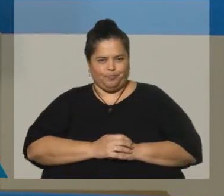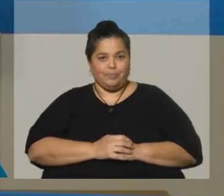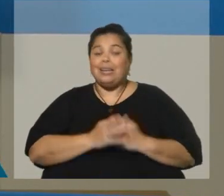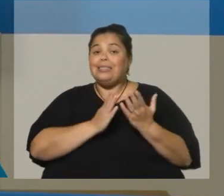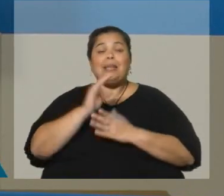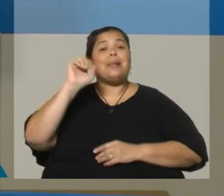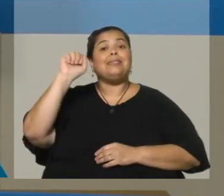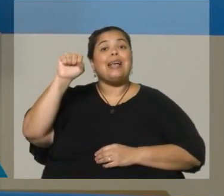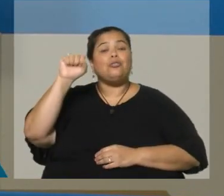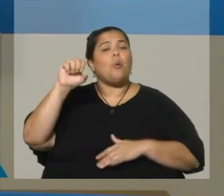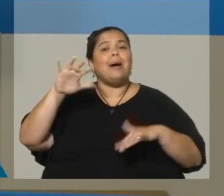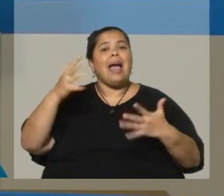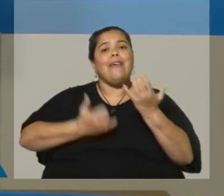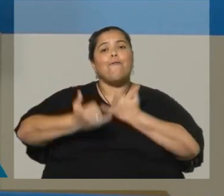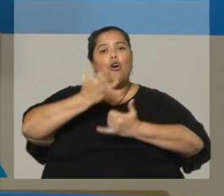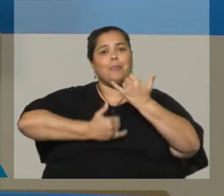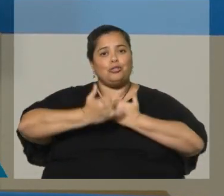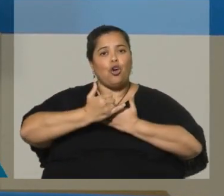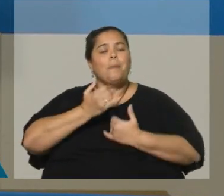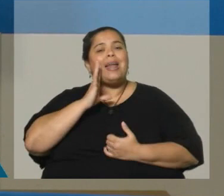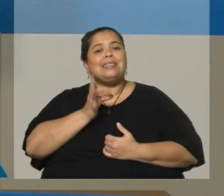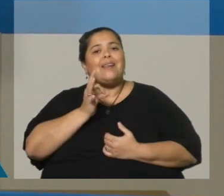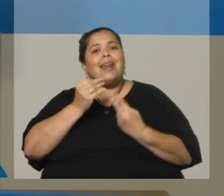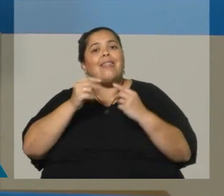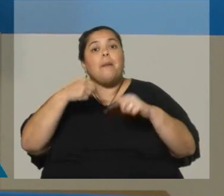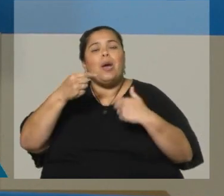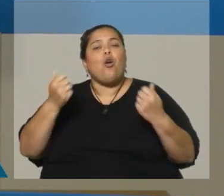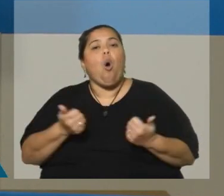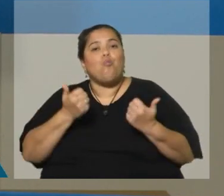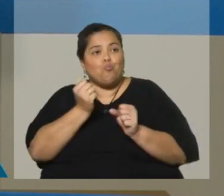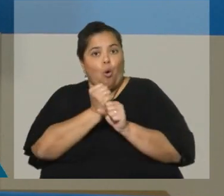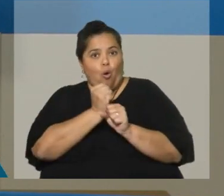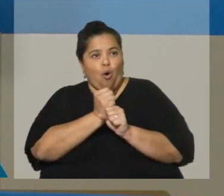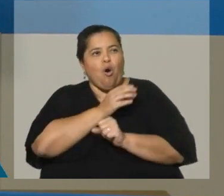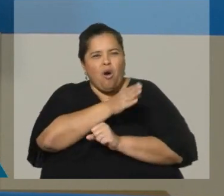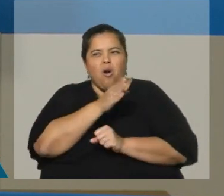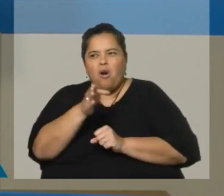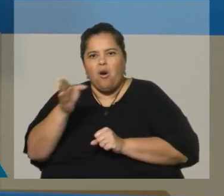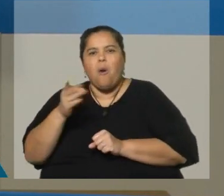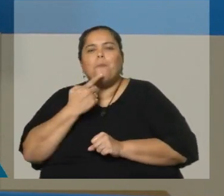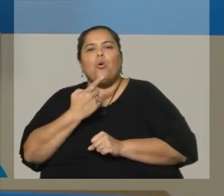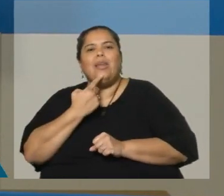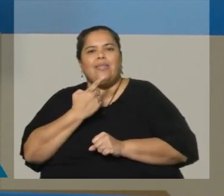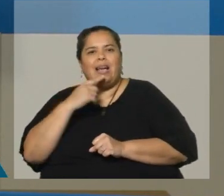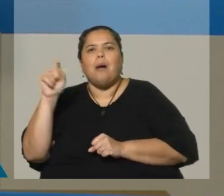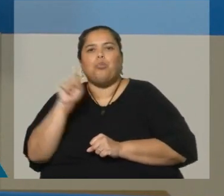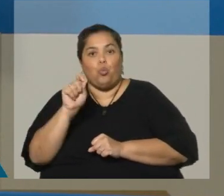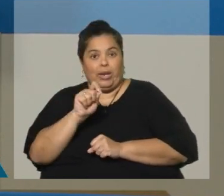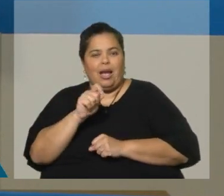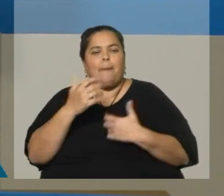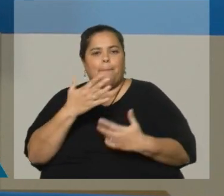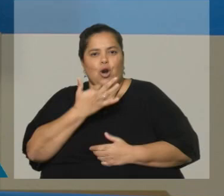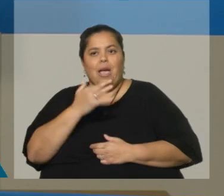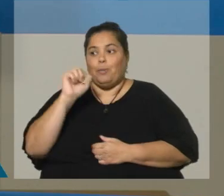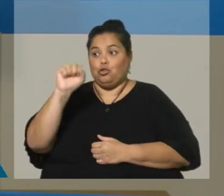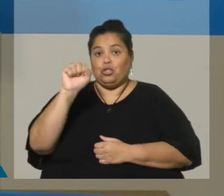información que es importante para focalizar las políticas públicas. El censo es el único instrumento que nos permite tener una imagen